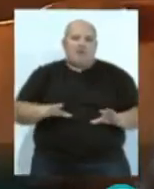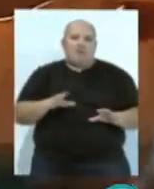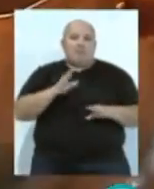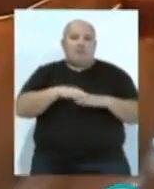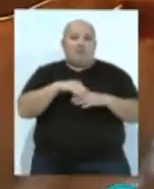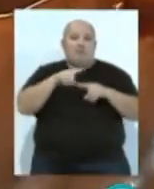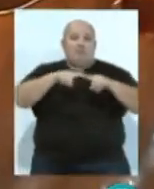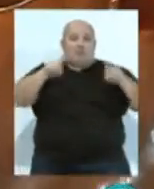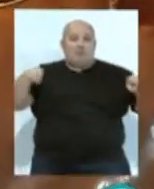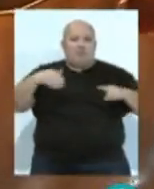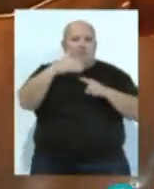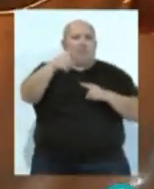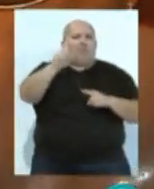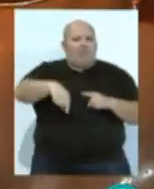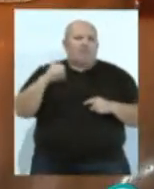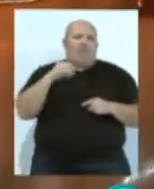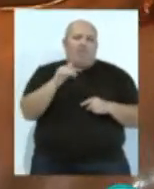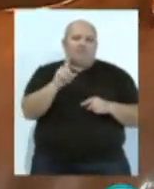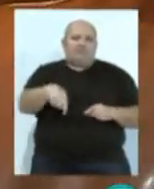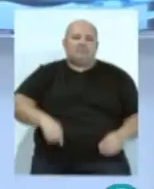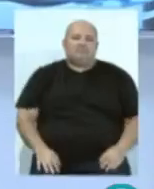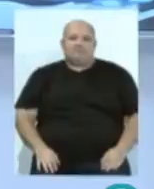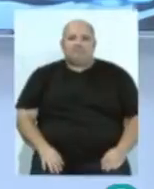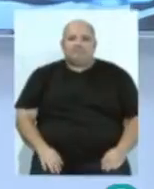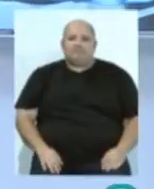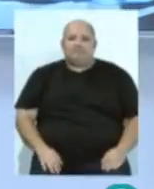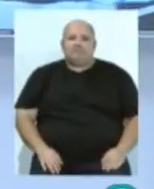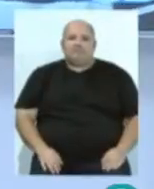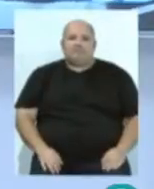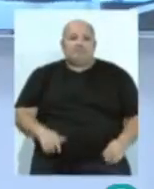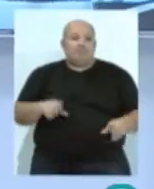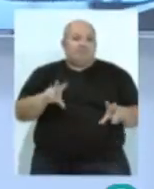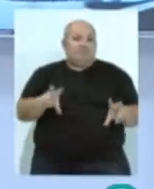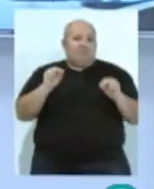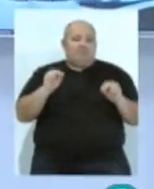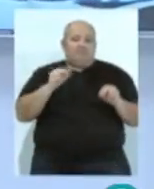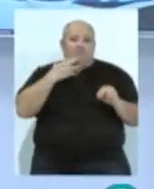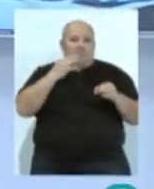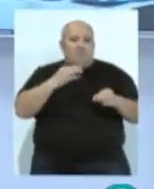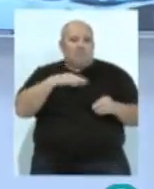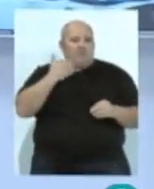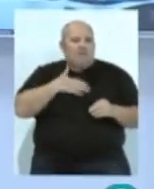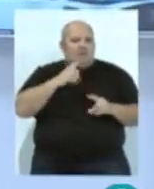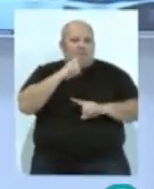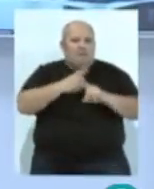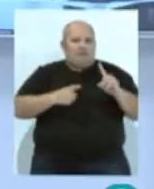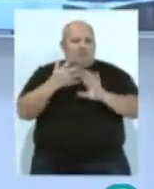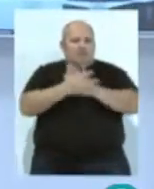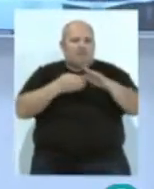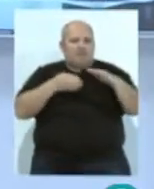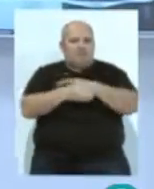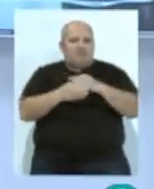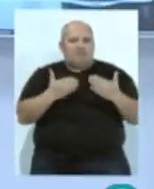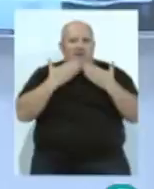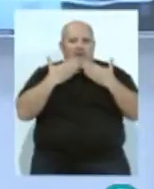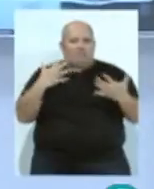Porque en Puerta Tierra también se vive la cuaresma. Y esto es todo por el momento. Ya saben, más noticias a partir de